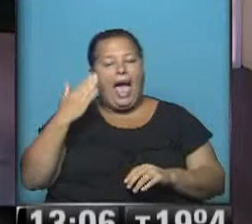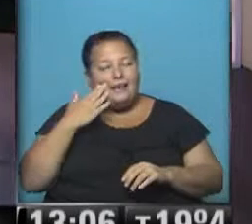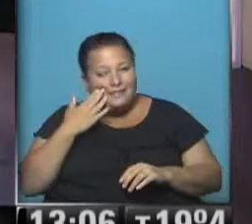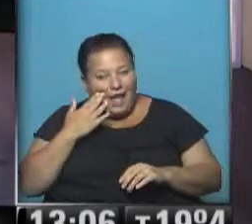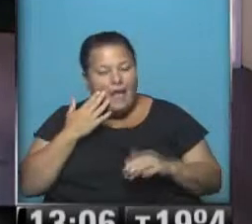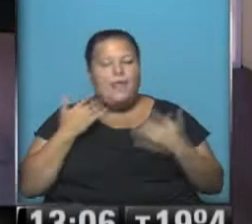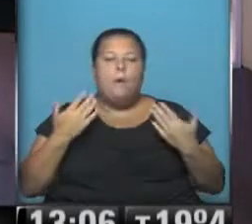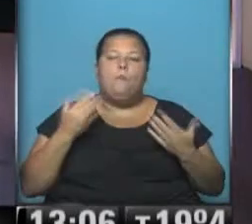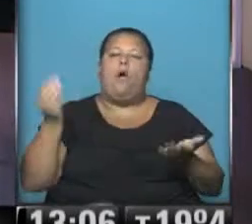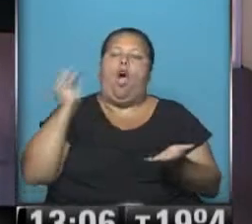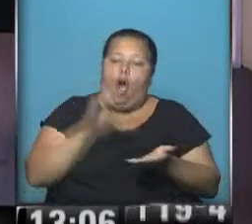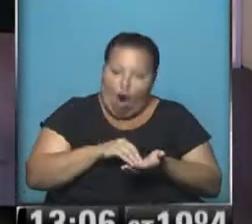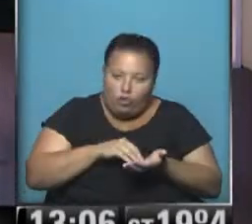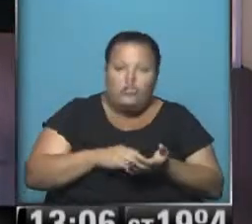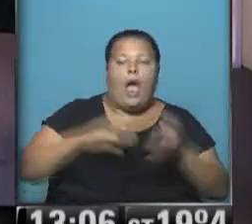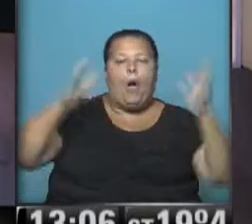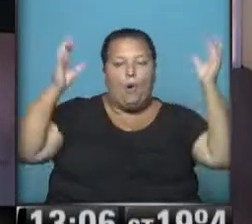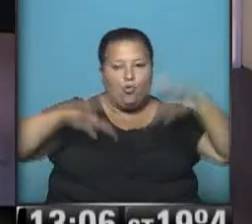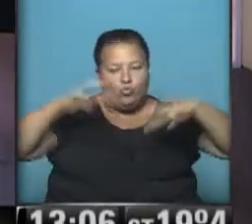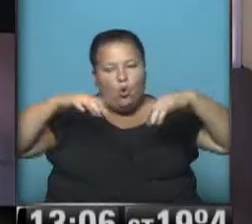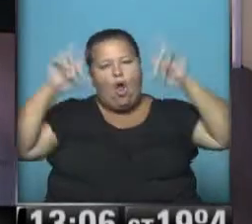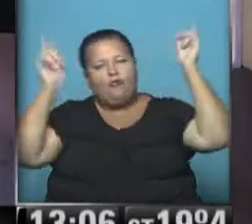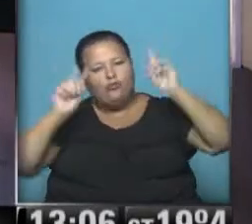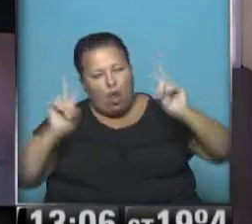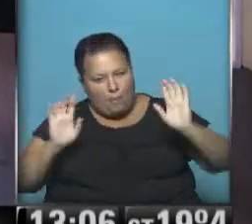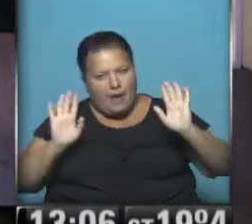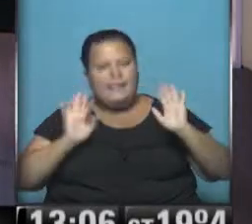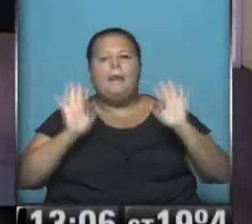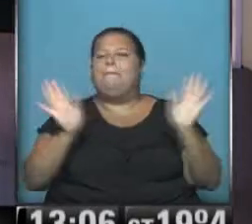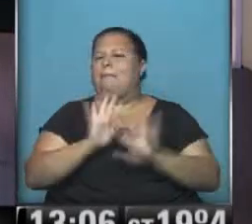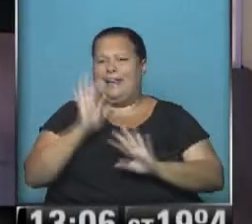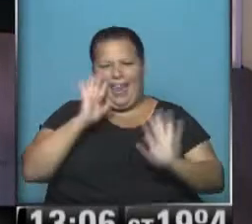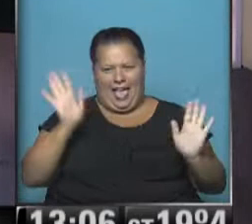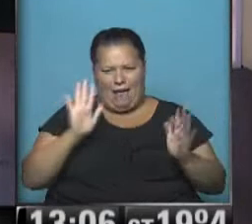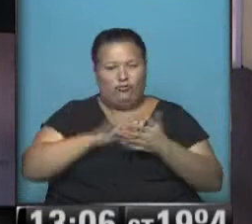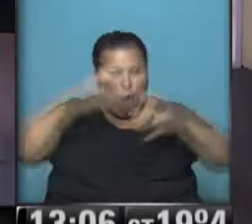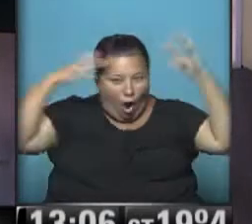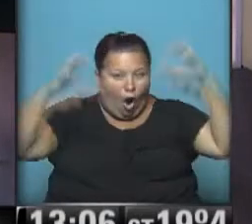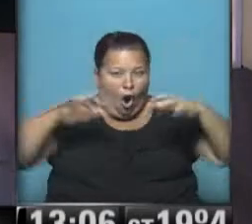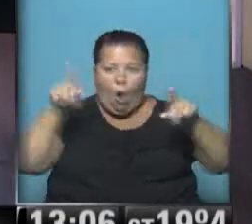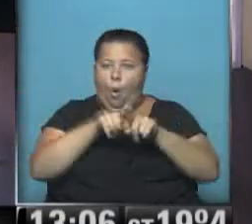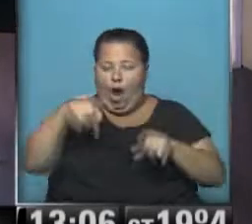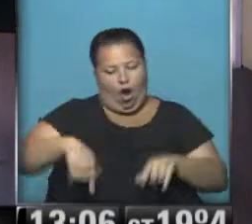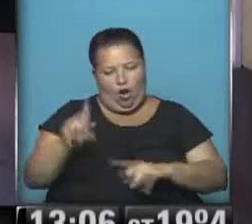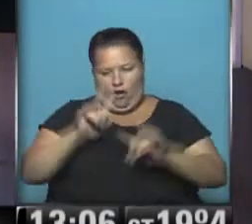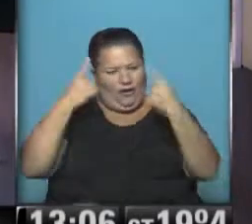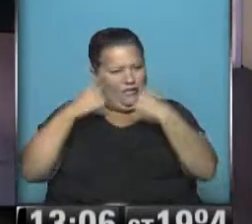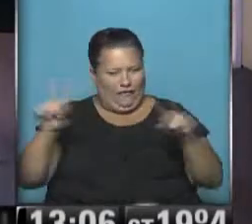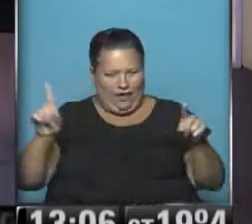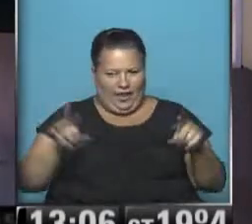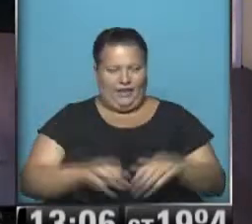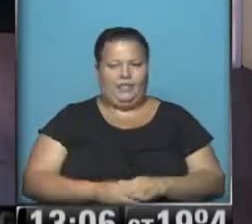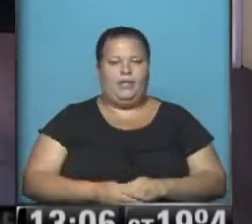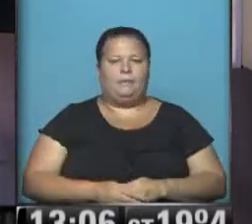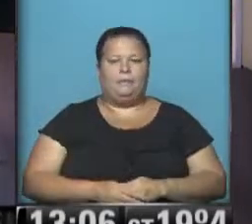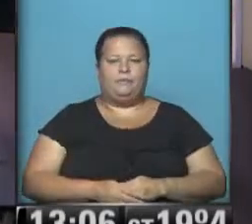habría otra vez probabilidad de alguna tormentita, alguna lluvia, pero ya nada que ver con la intensidad de la que tuvimos esta